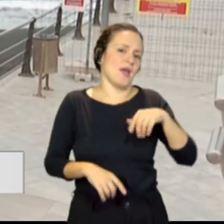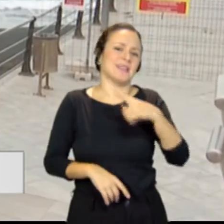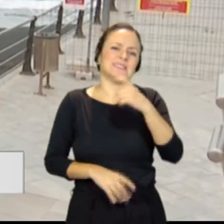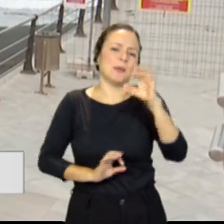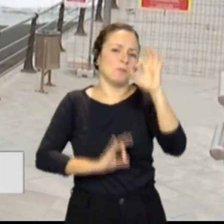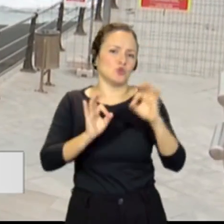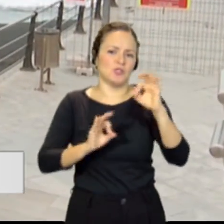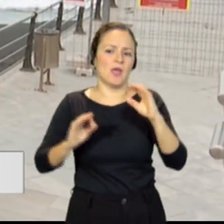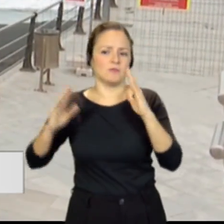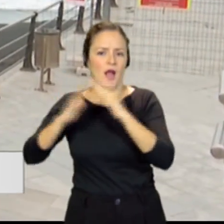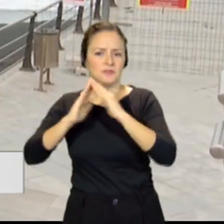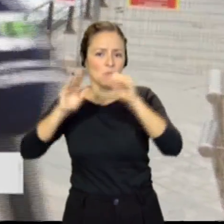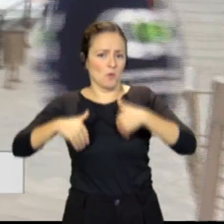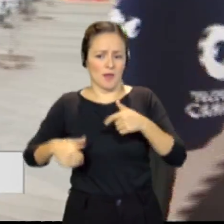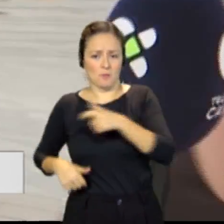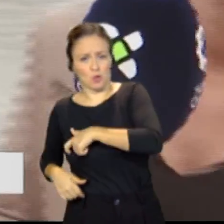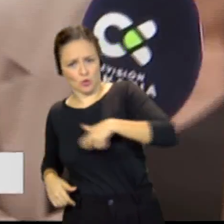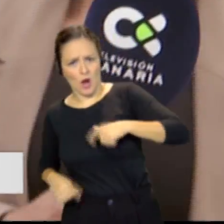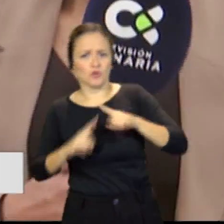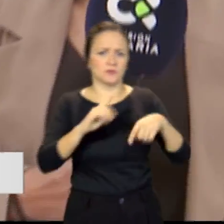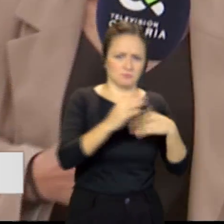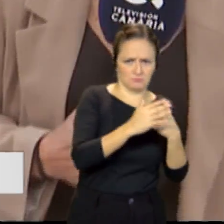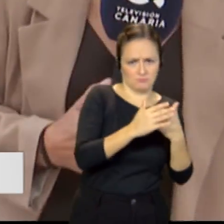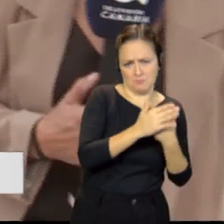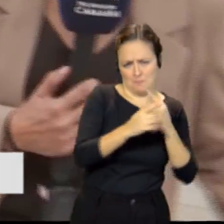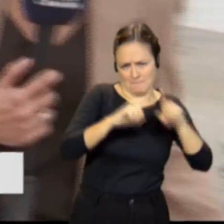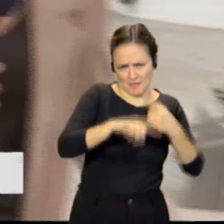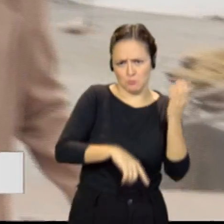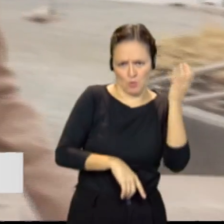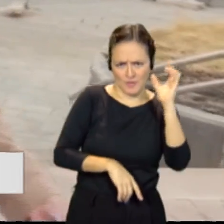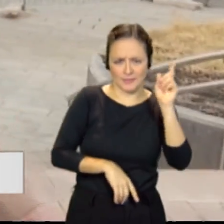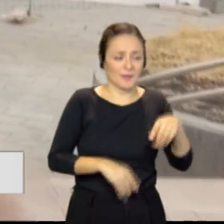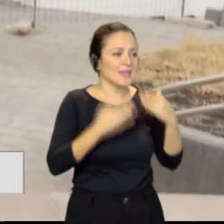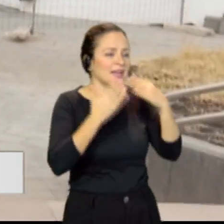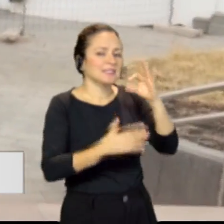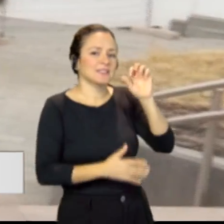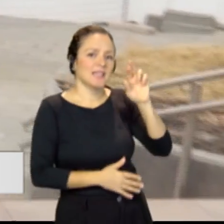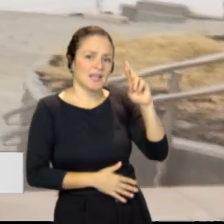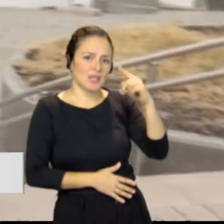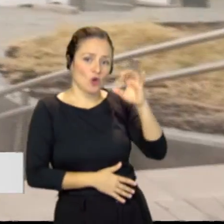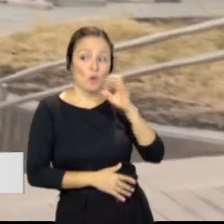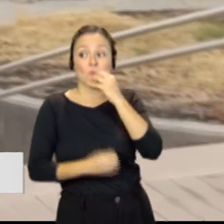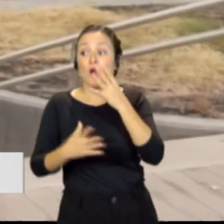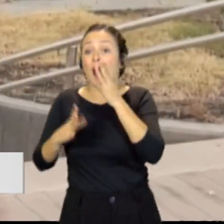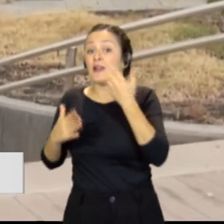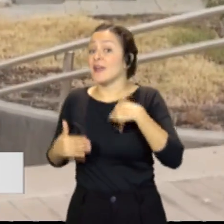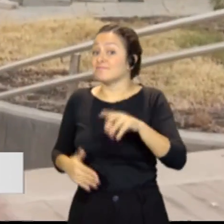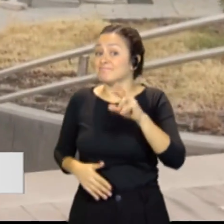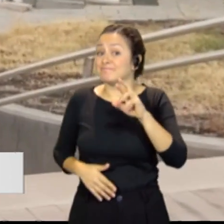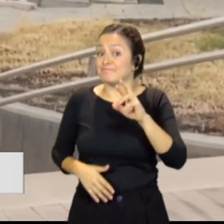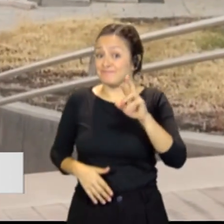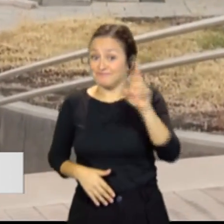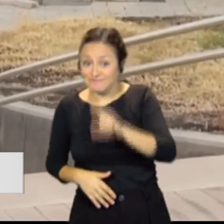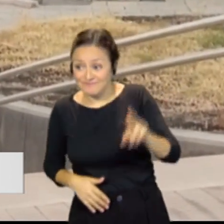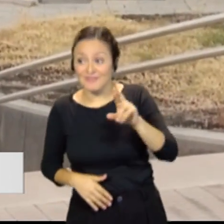habitabilidad tanto en Puerto Nado como en La Bombilla. Muchas gracias, Sergio. Pues nosotros aquí tenemos ya, como decíamos, un puerto Nado más parecido